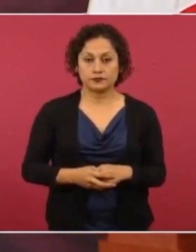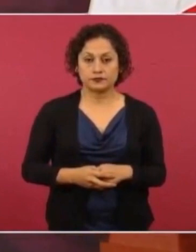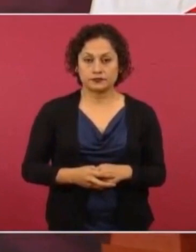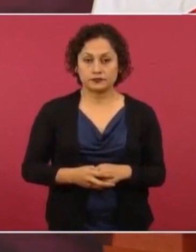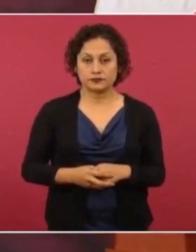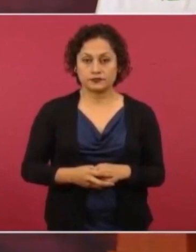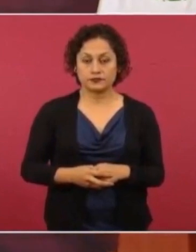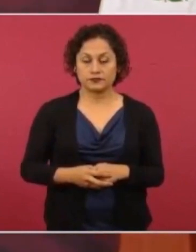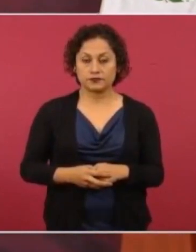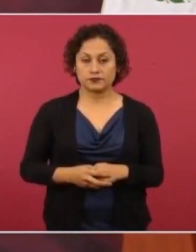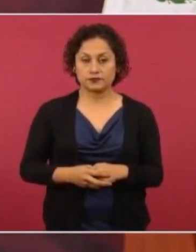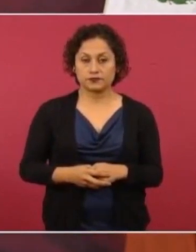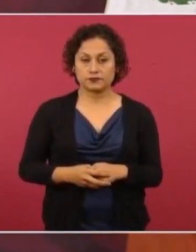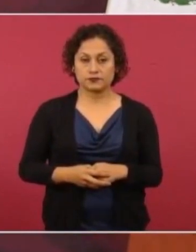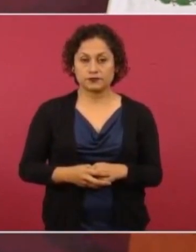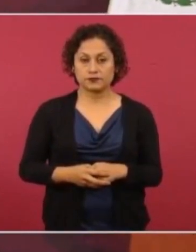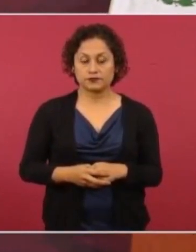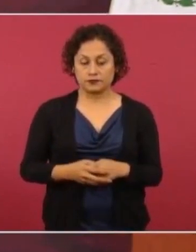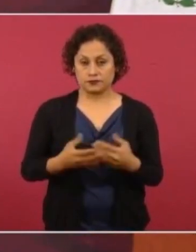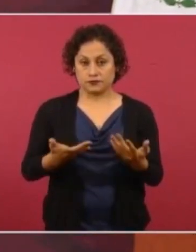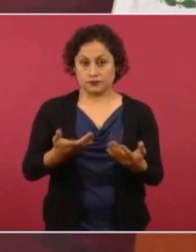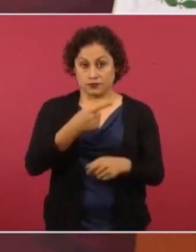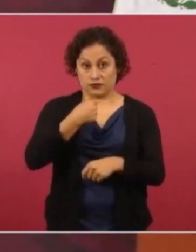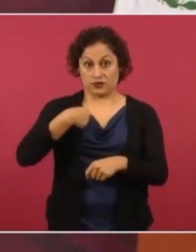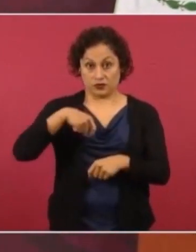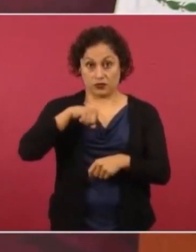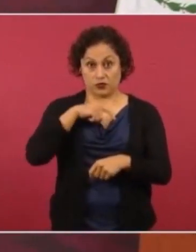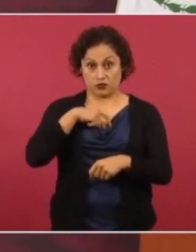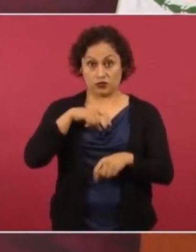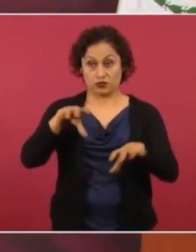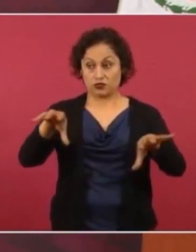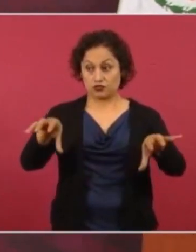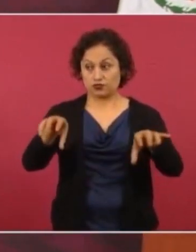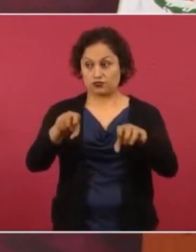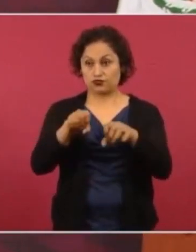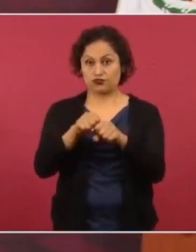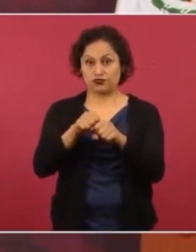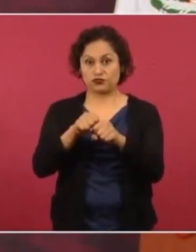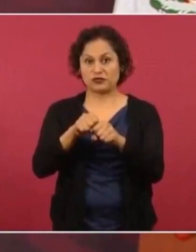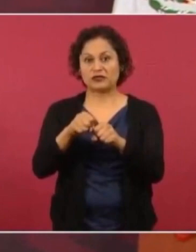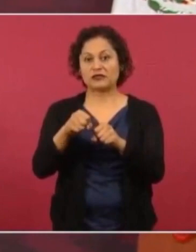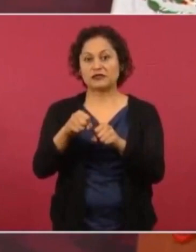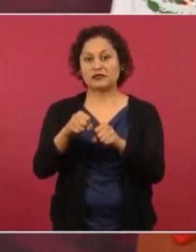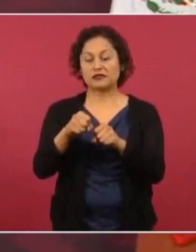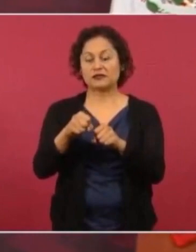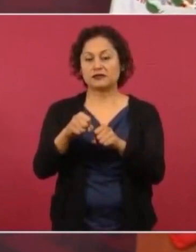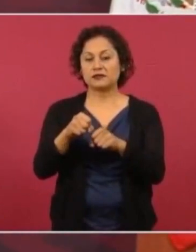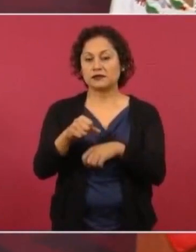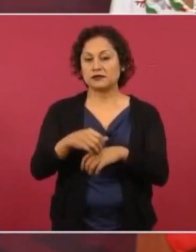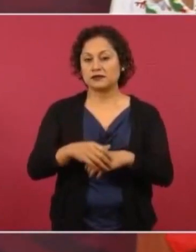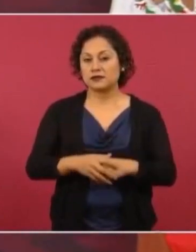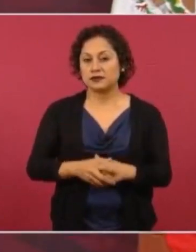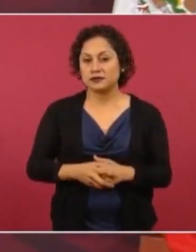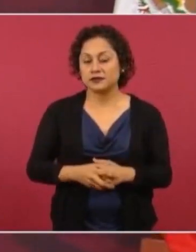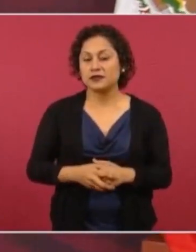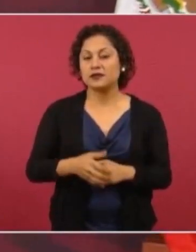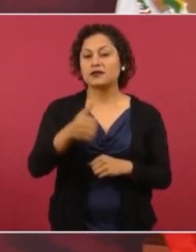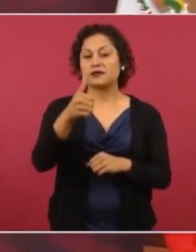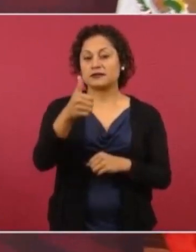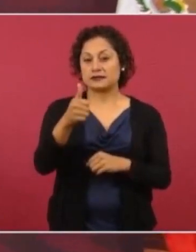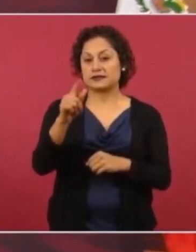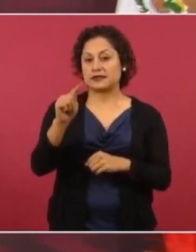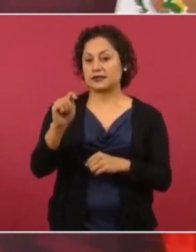Y lo que hemos decomisado son 60 millones, perdón, seis